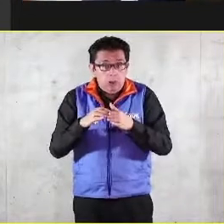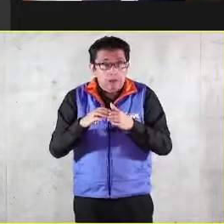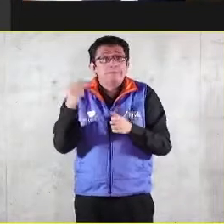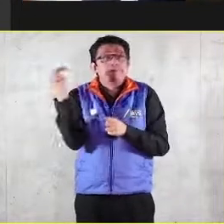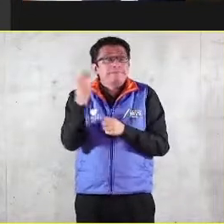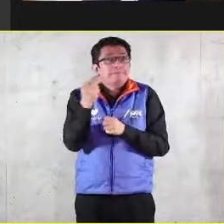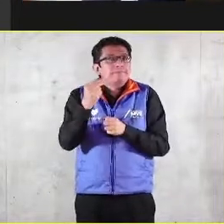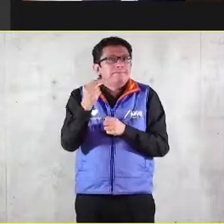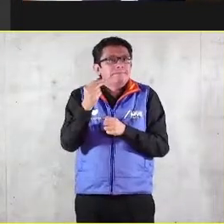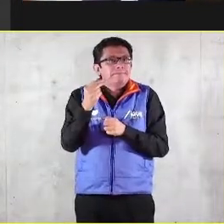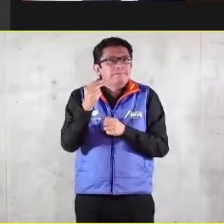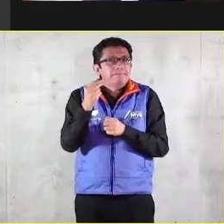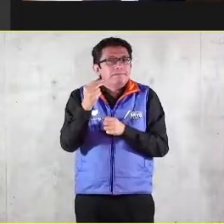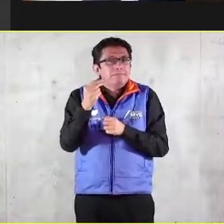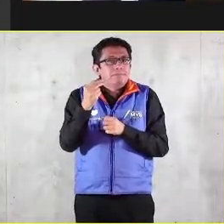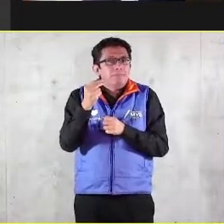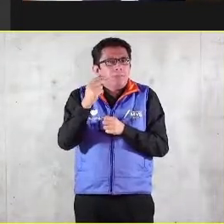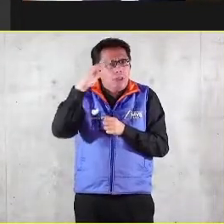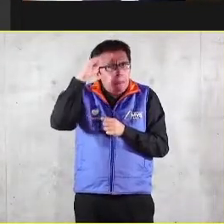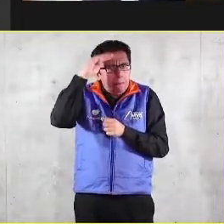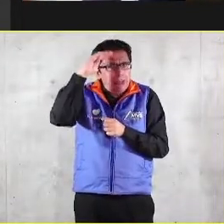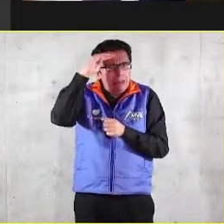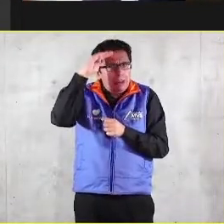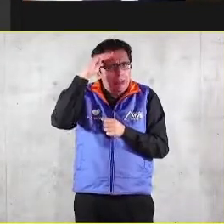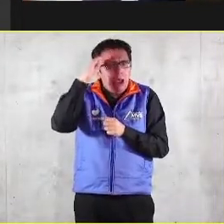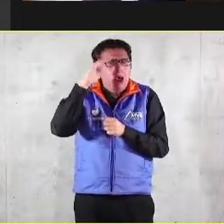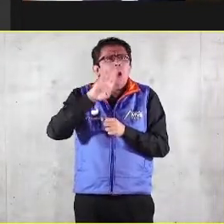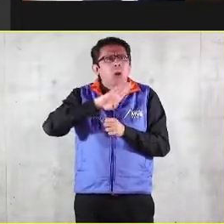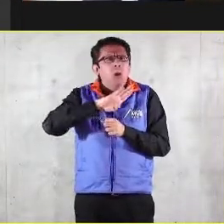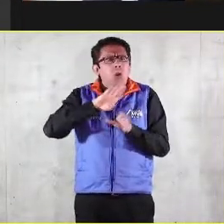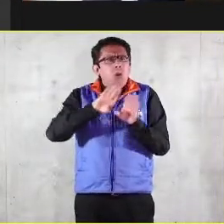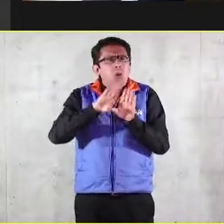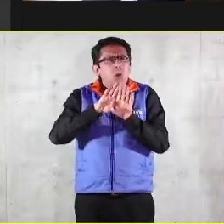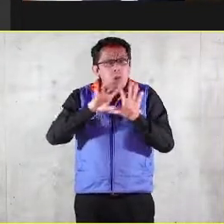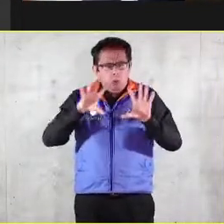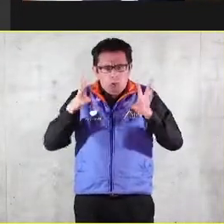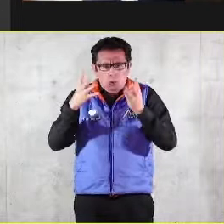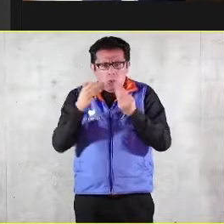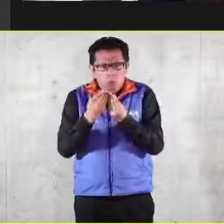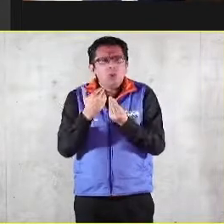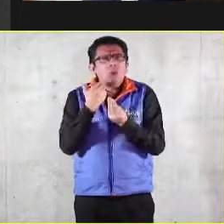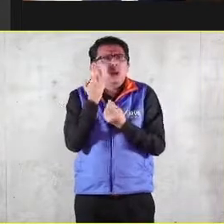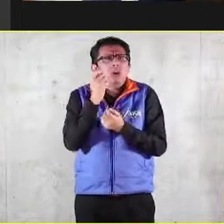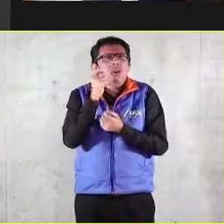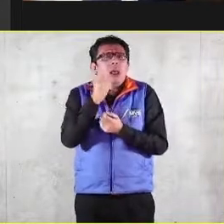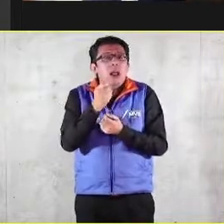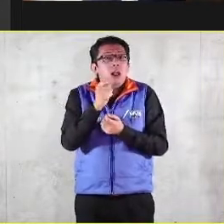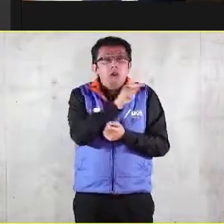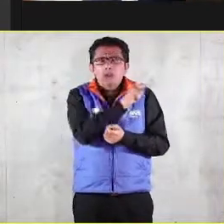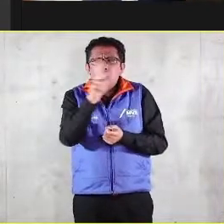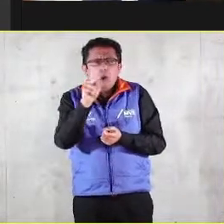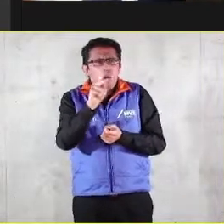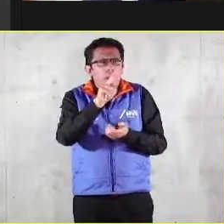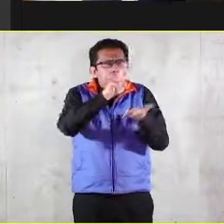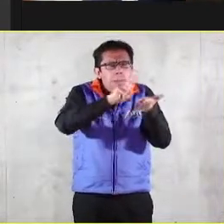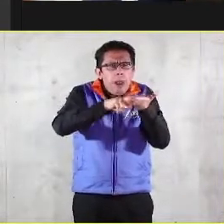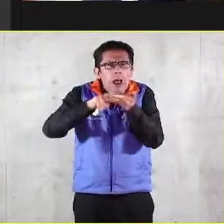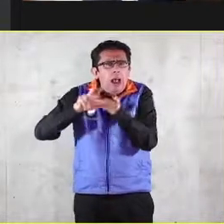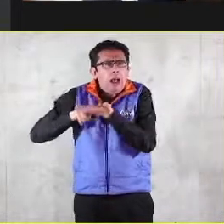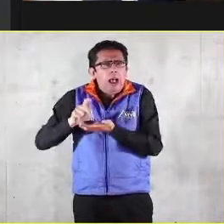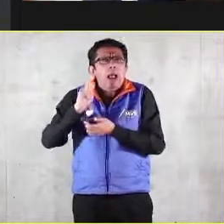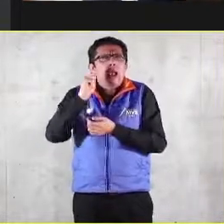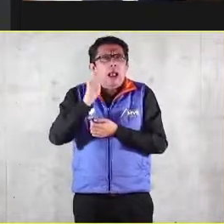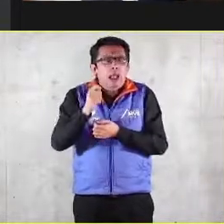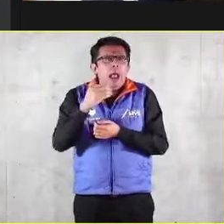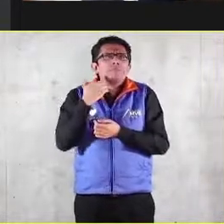necesitamos definir qué queremos ser juntos, qué valoramos todos y cuáles son los bienes sociales que queremos